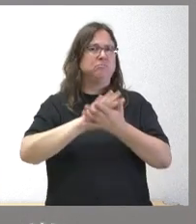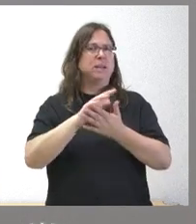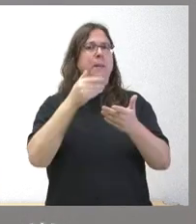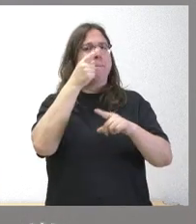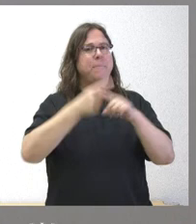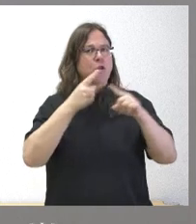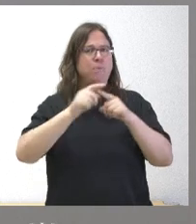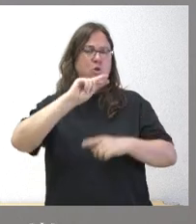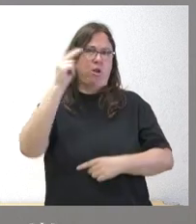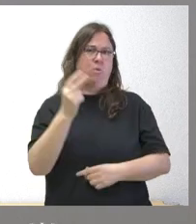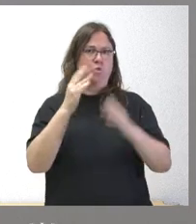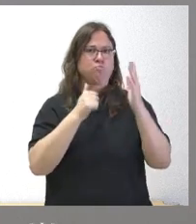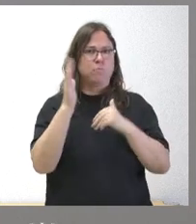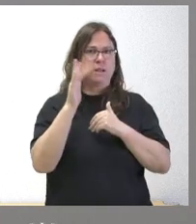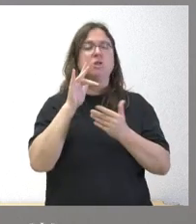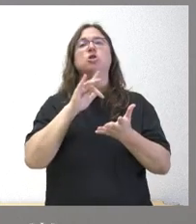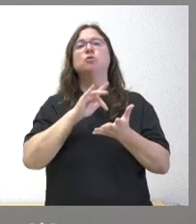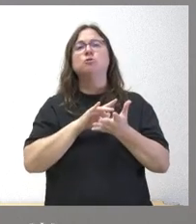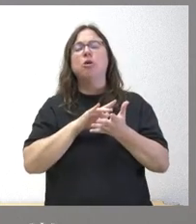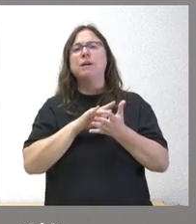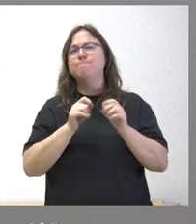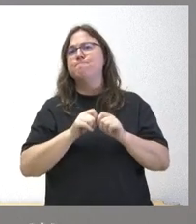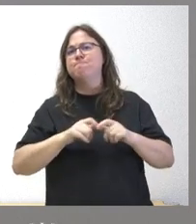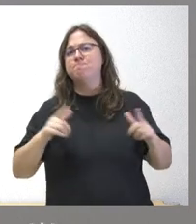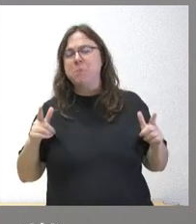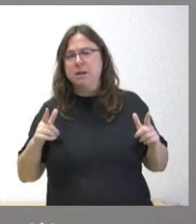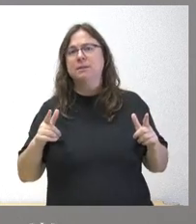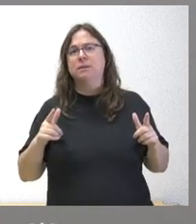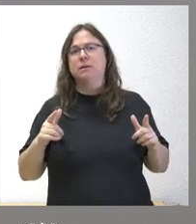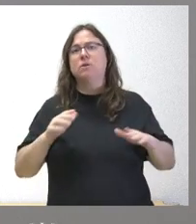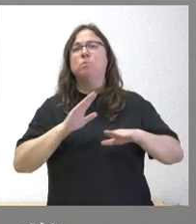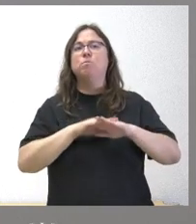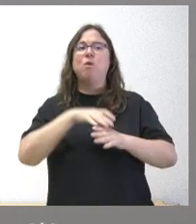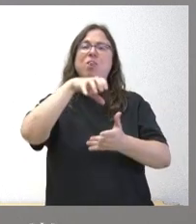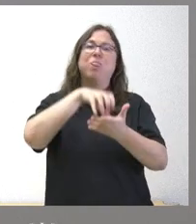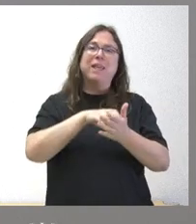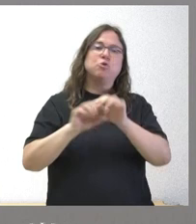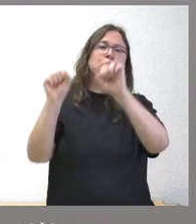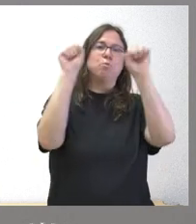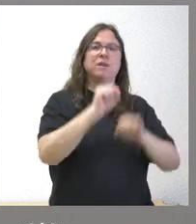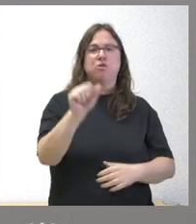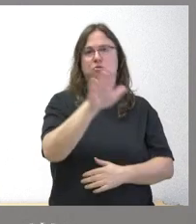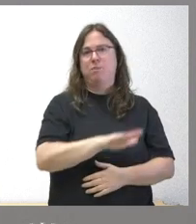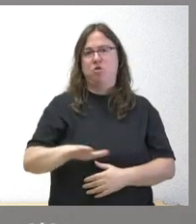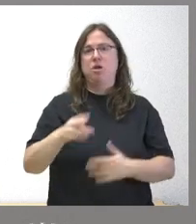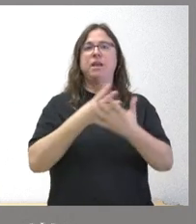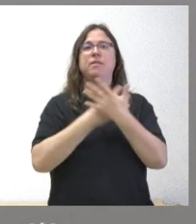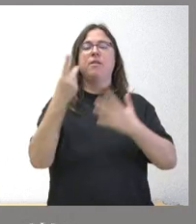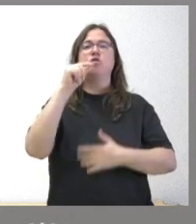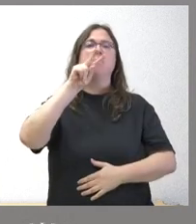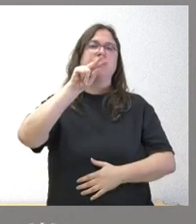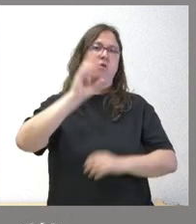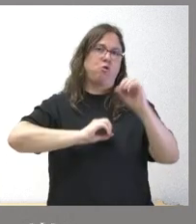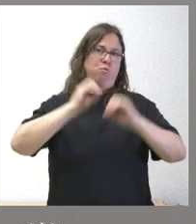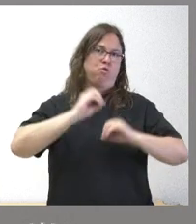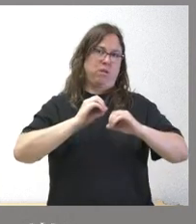de euros. Hay un incremento, lógicamente, dadas las circunstancias de este Centro de Protección de Menores, del 18,25% en